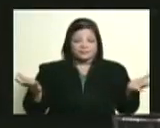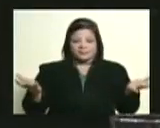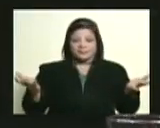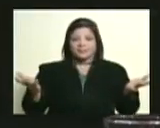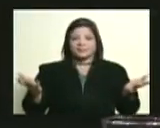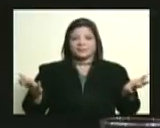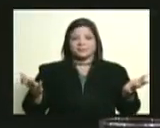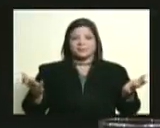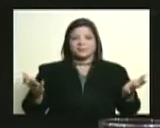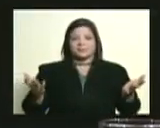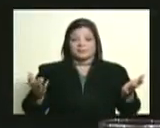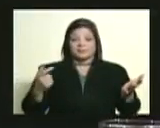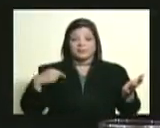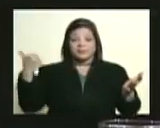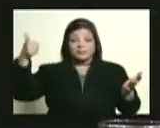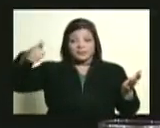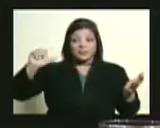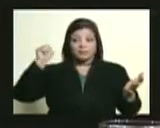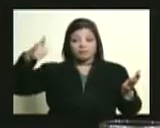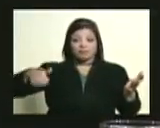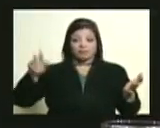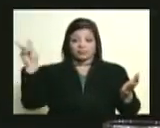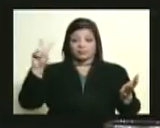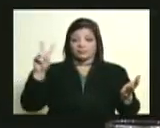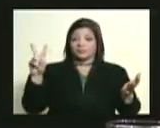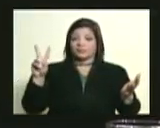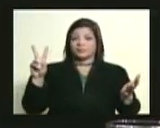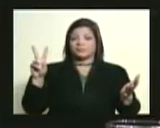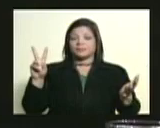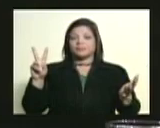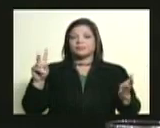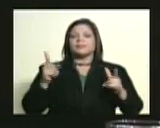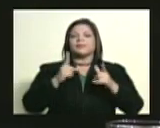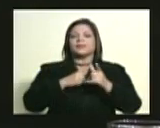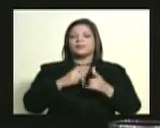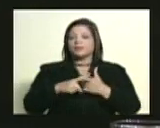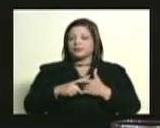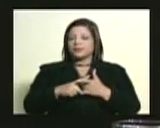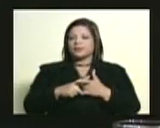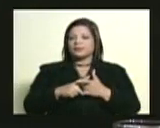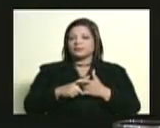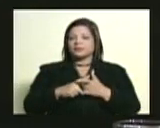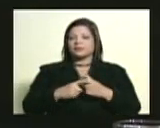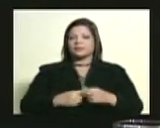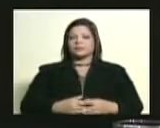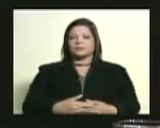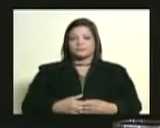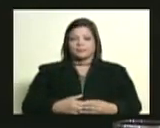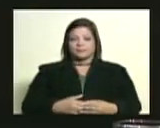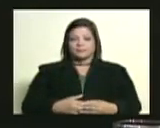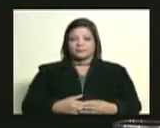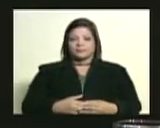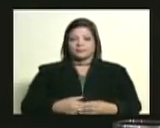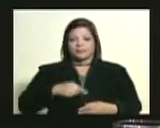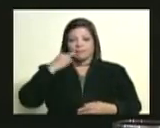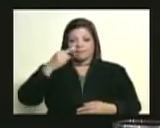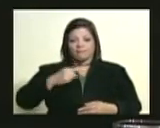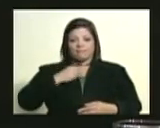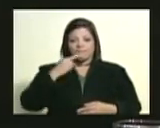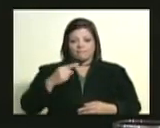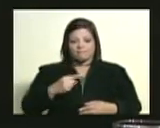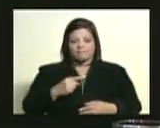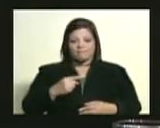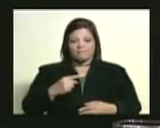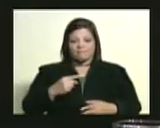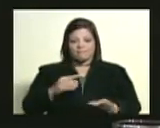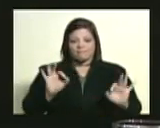la provincia de Venezuela y justamente lo que habla de una condición